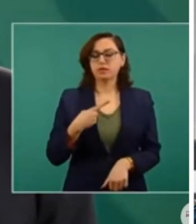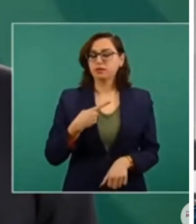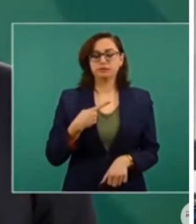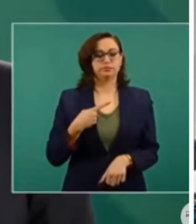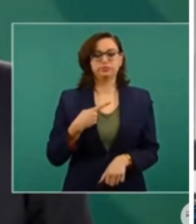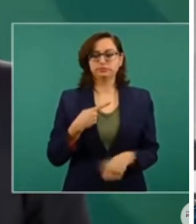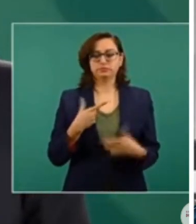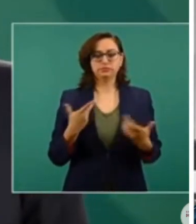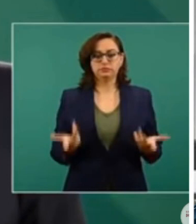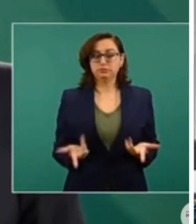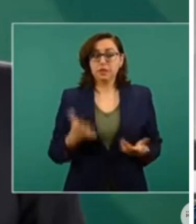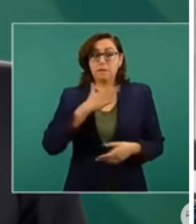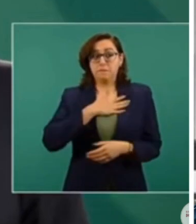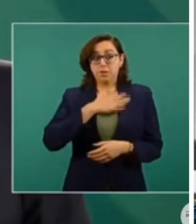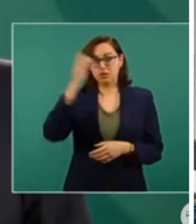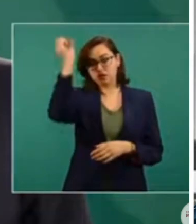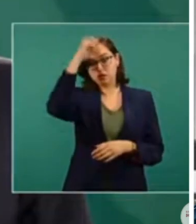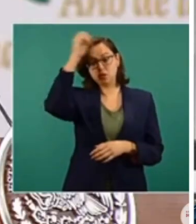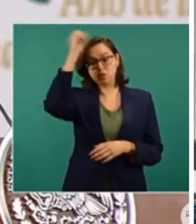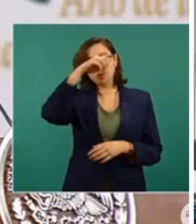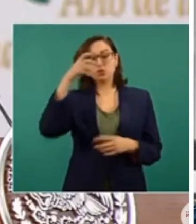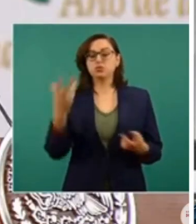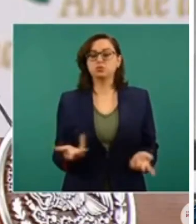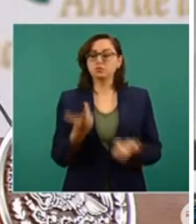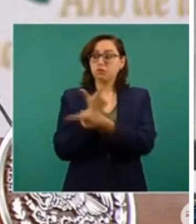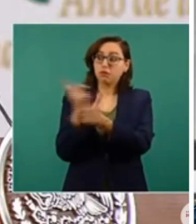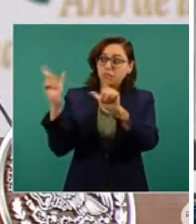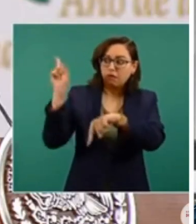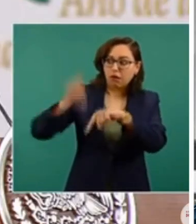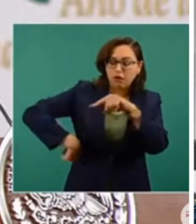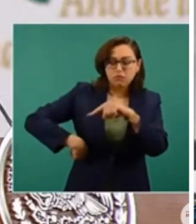que era un punto de vista, limitar las libertades.